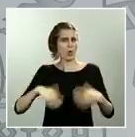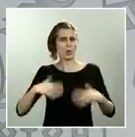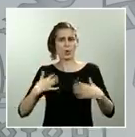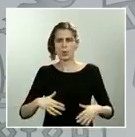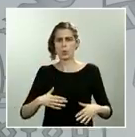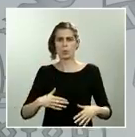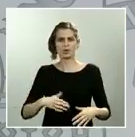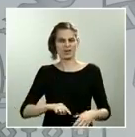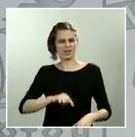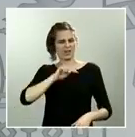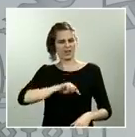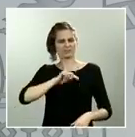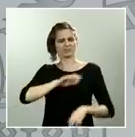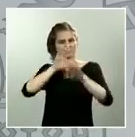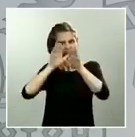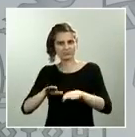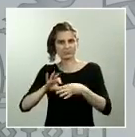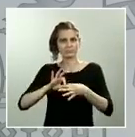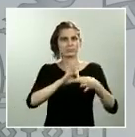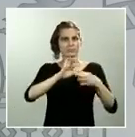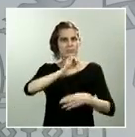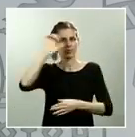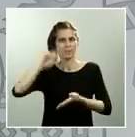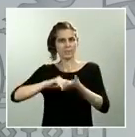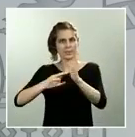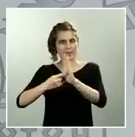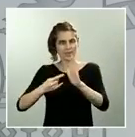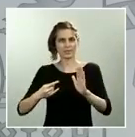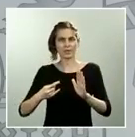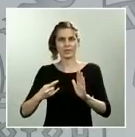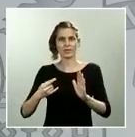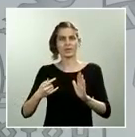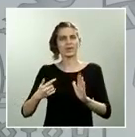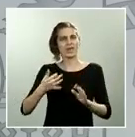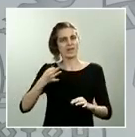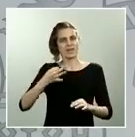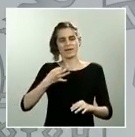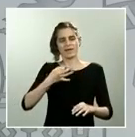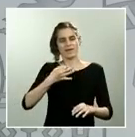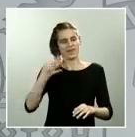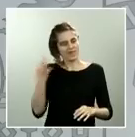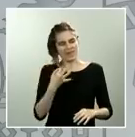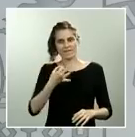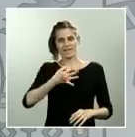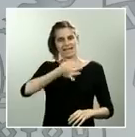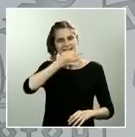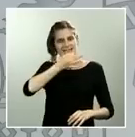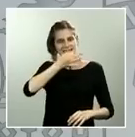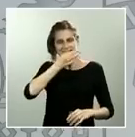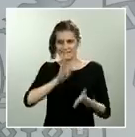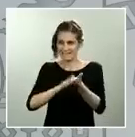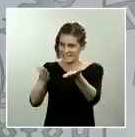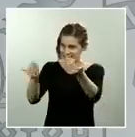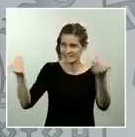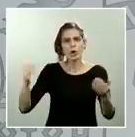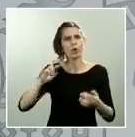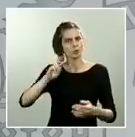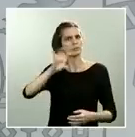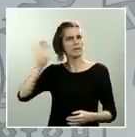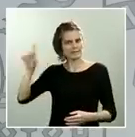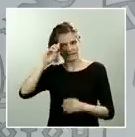discurso que, insisto, es compartido por muchos países pero que se tiene que concretar en instrumentos que nos permitan